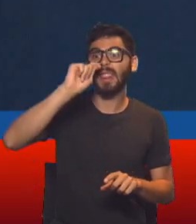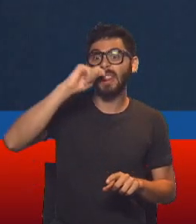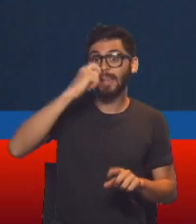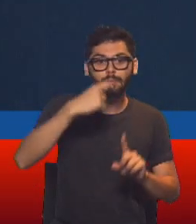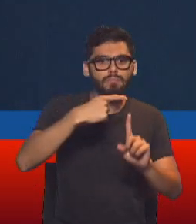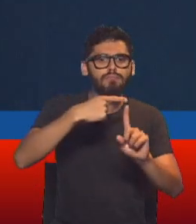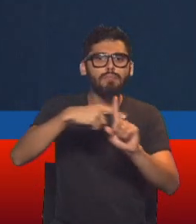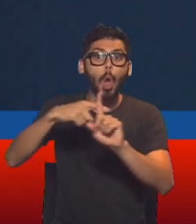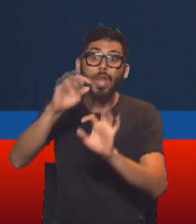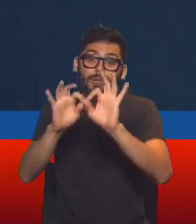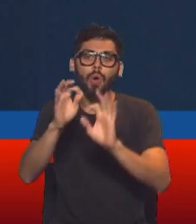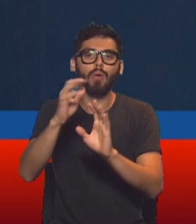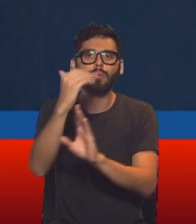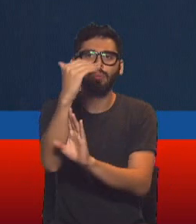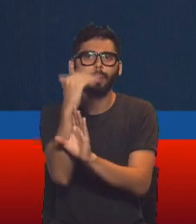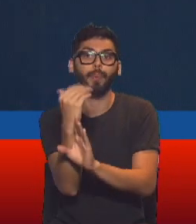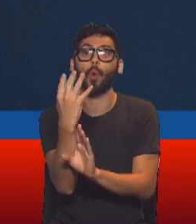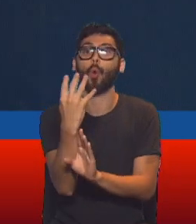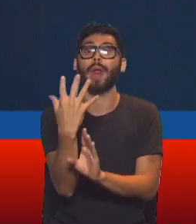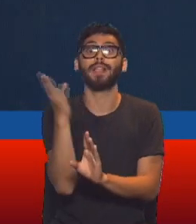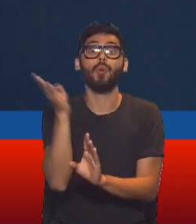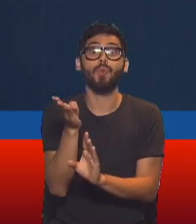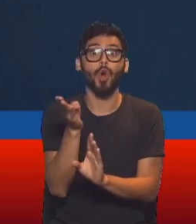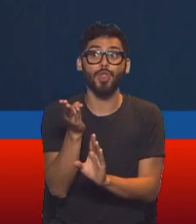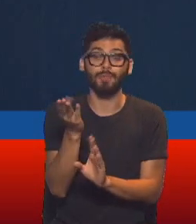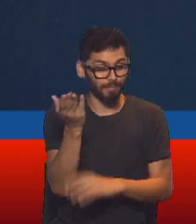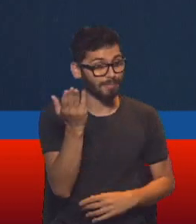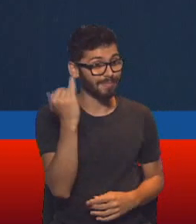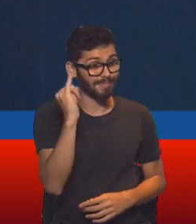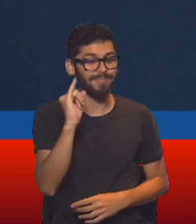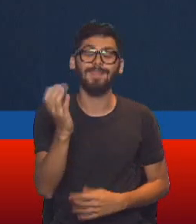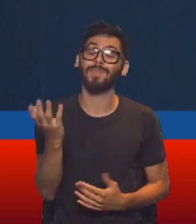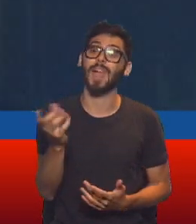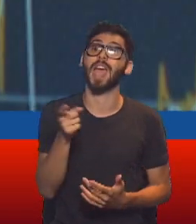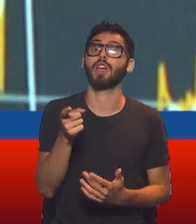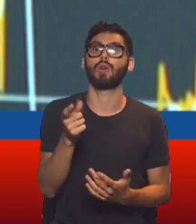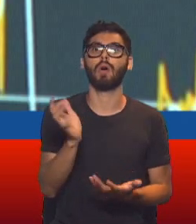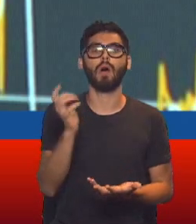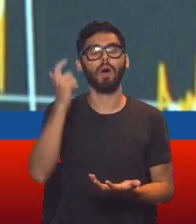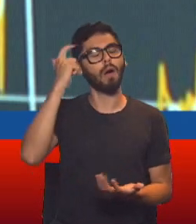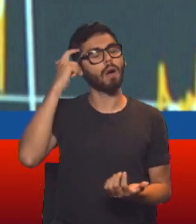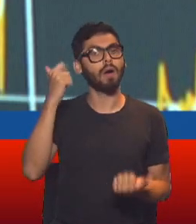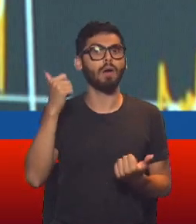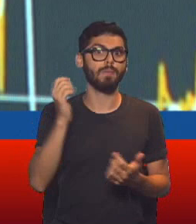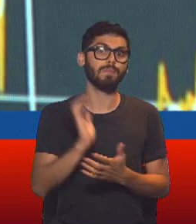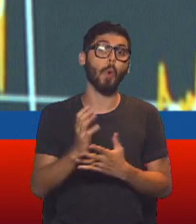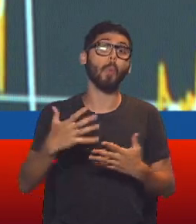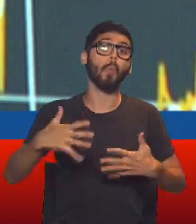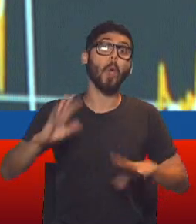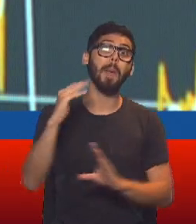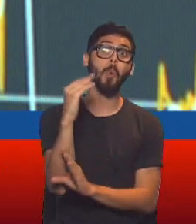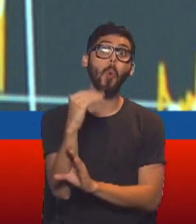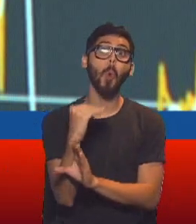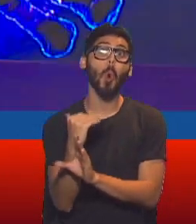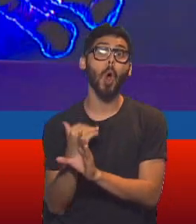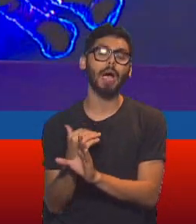al 40 y pico por ciento. Lo comentamos. Y eso, dentro de todo, alentaba un poco diciendo, bueno, puede ser que baje.